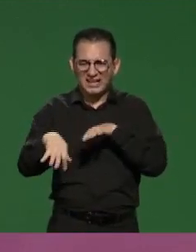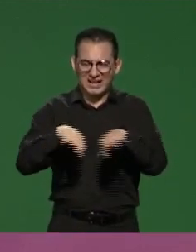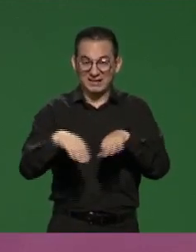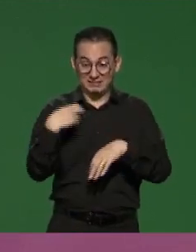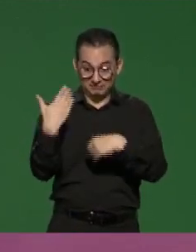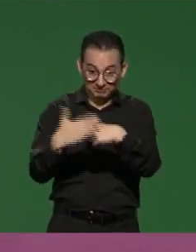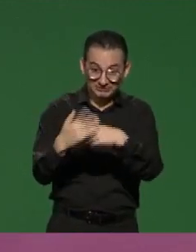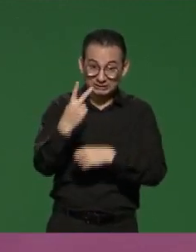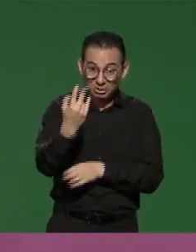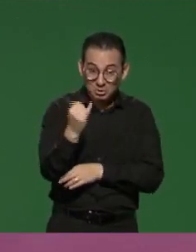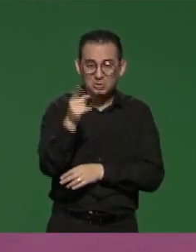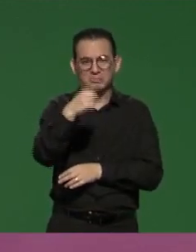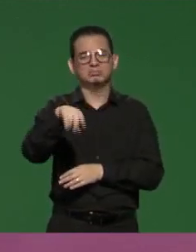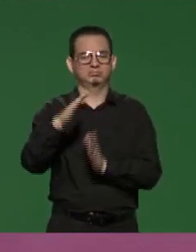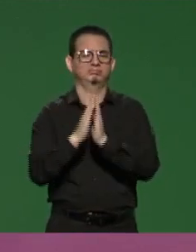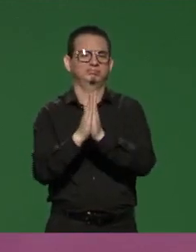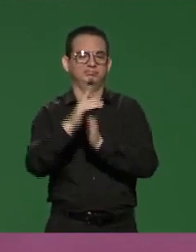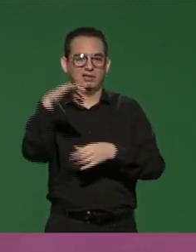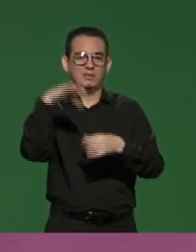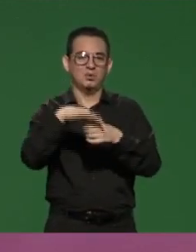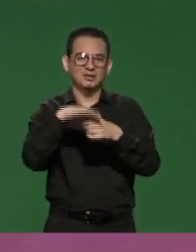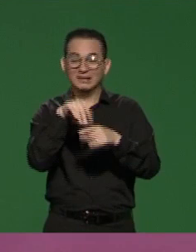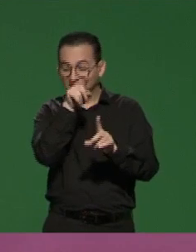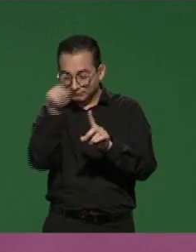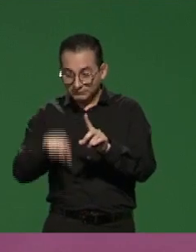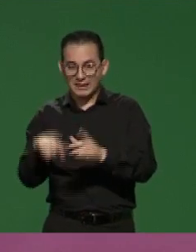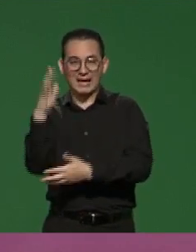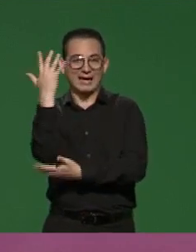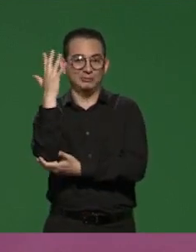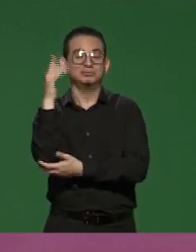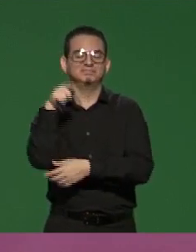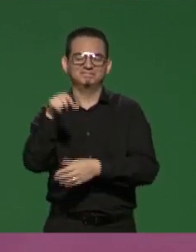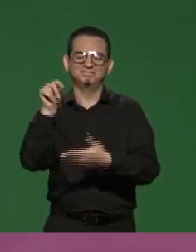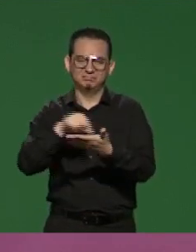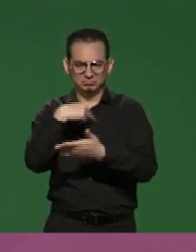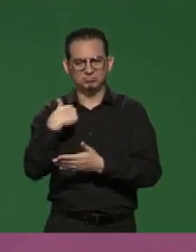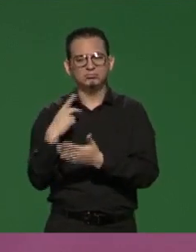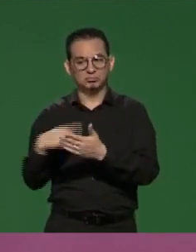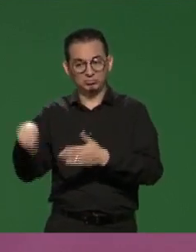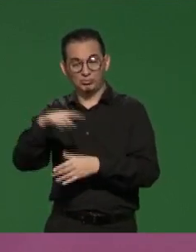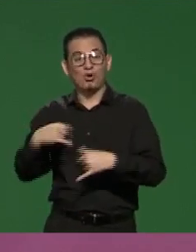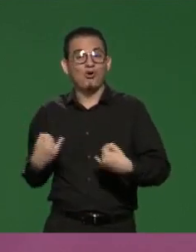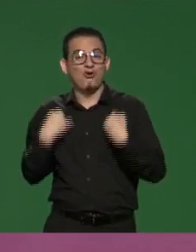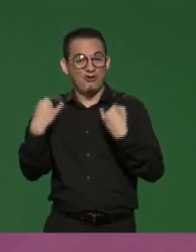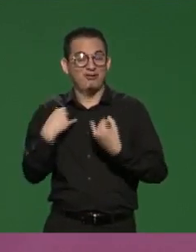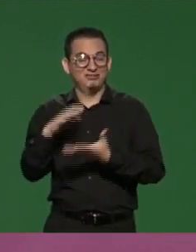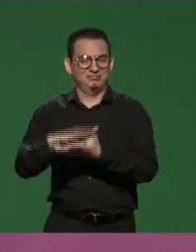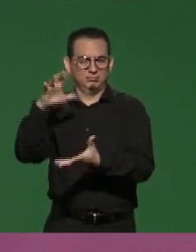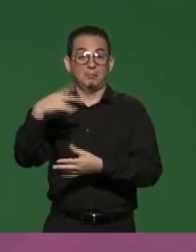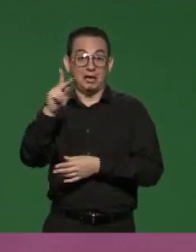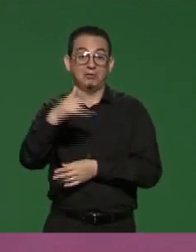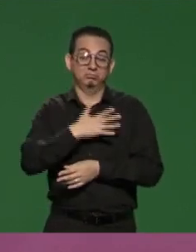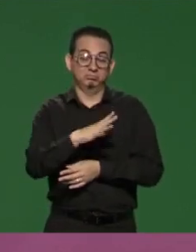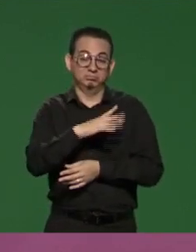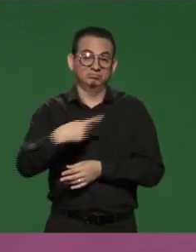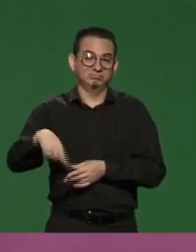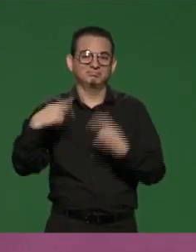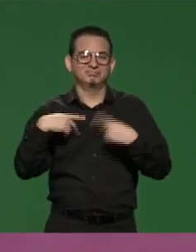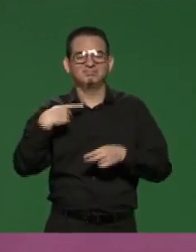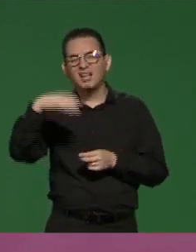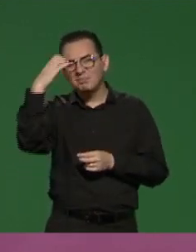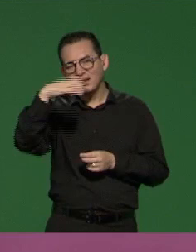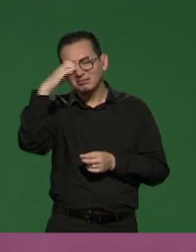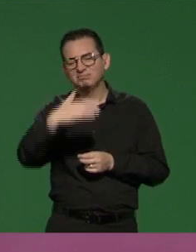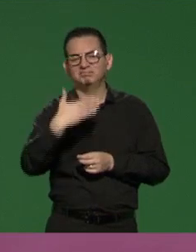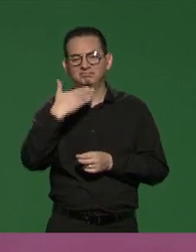2 de junio les pido su voto por el arbolito, porque somos un proyecto joven, pero también con experiencia, donde tenemos claro